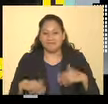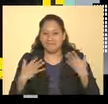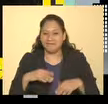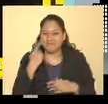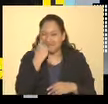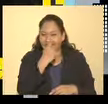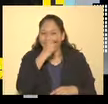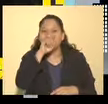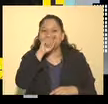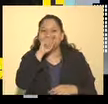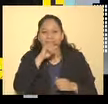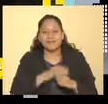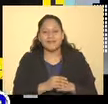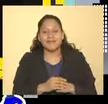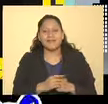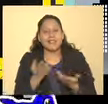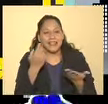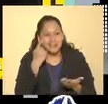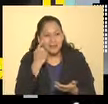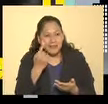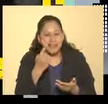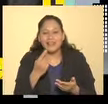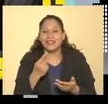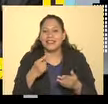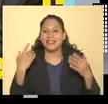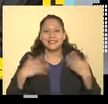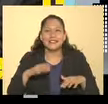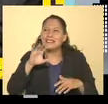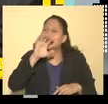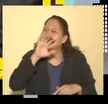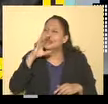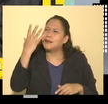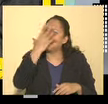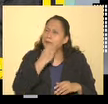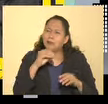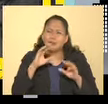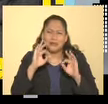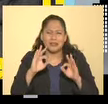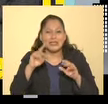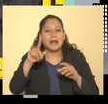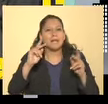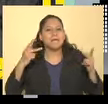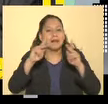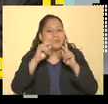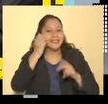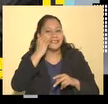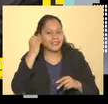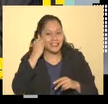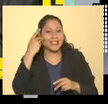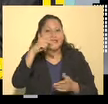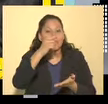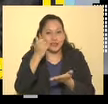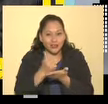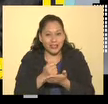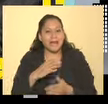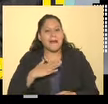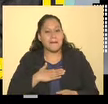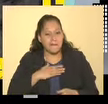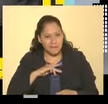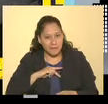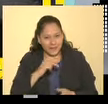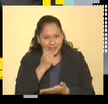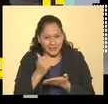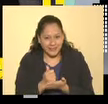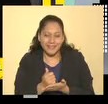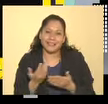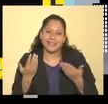ojitos, pajaritos. Miren, qué belleza es este Palacio del Arzobispado que está en tu ciudad, mi ciudad.